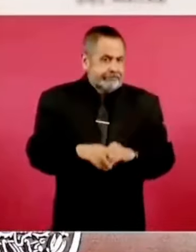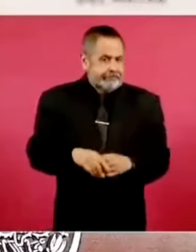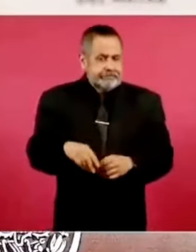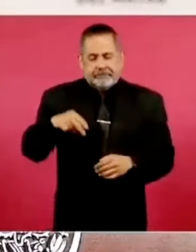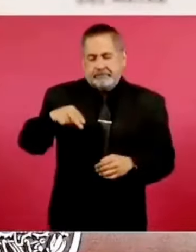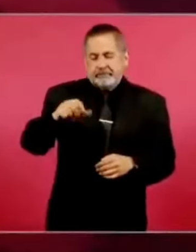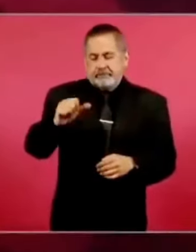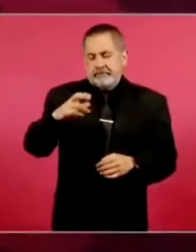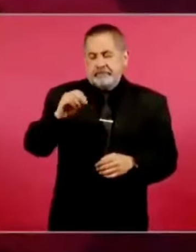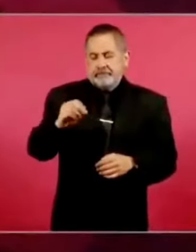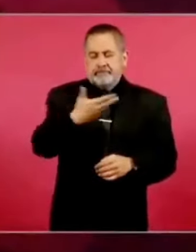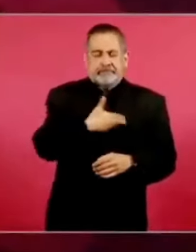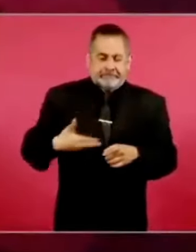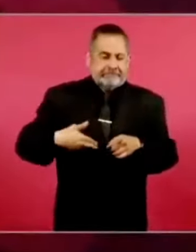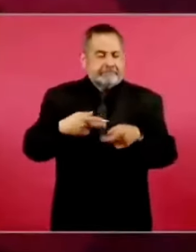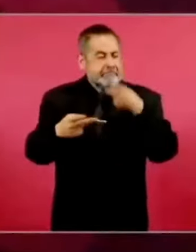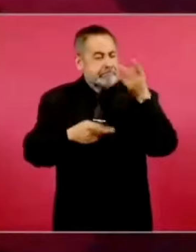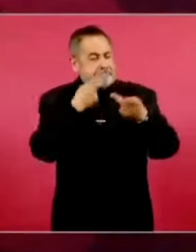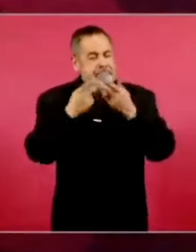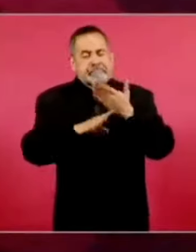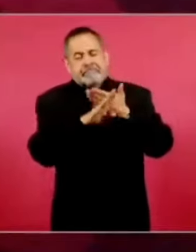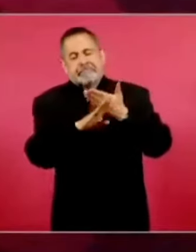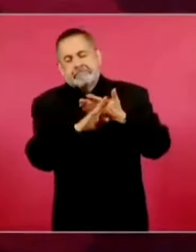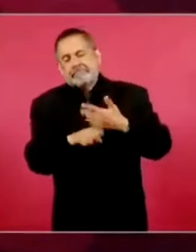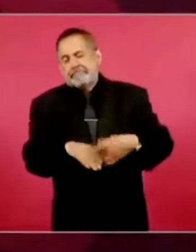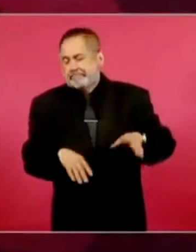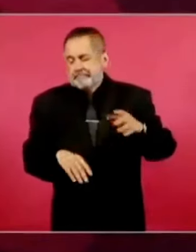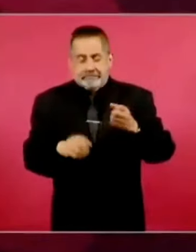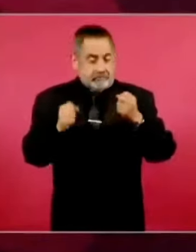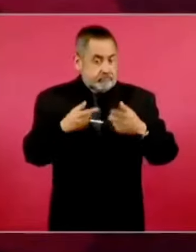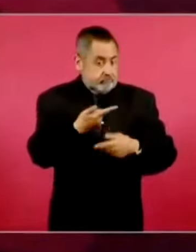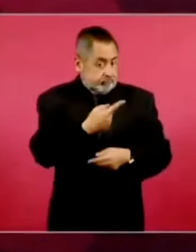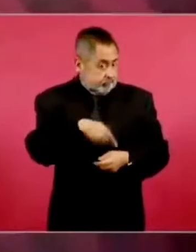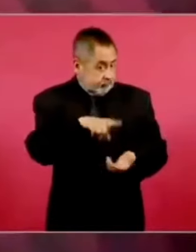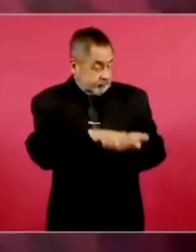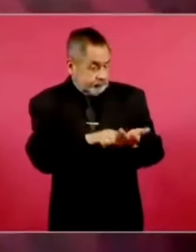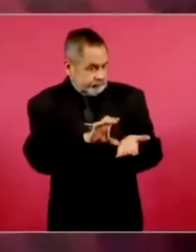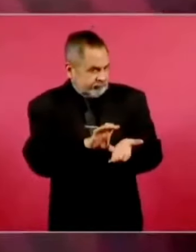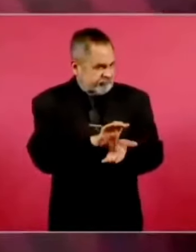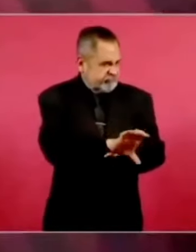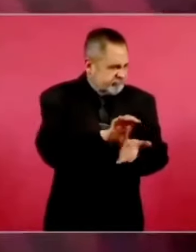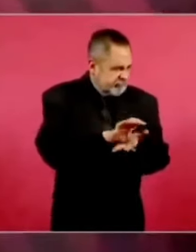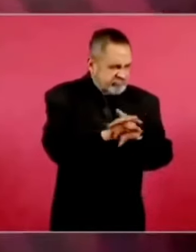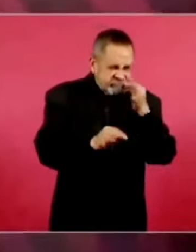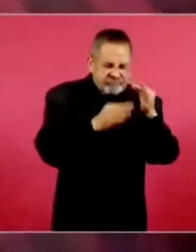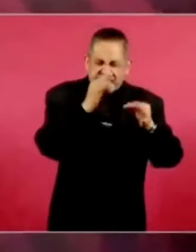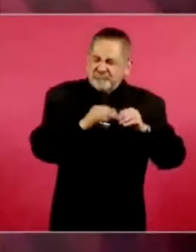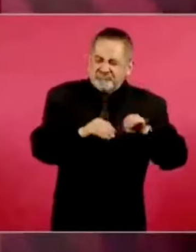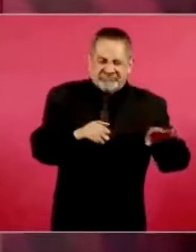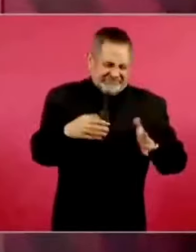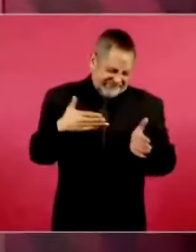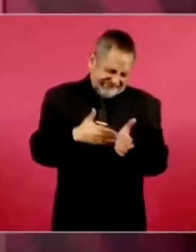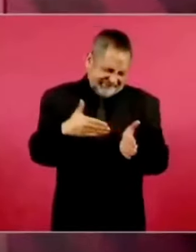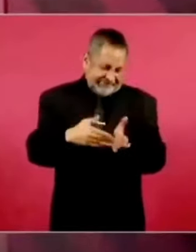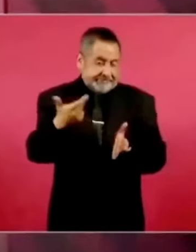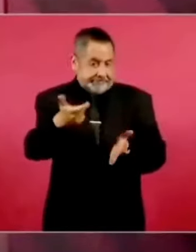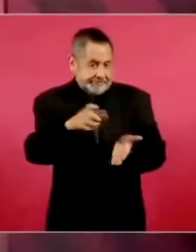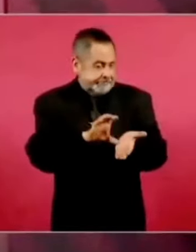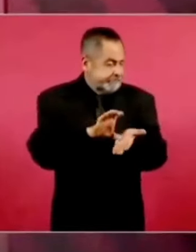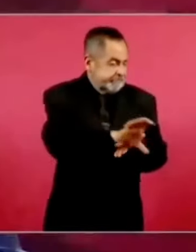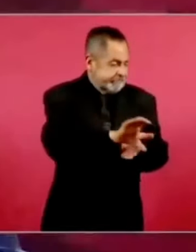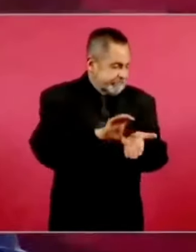narcopresidente, leisuremente con mucho dinero, muchísimo dinero, millones de pesos,